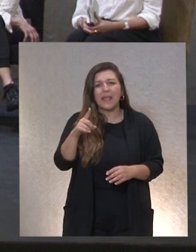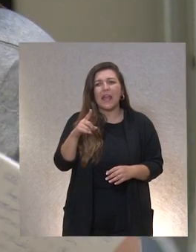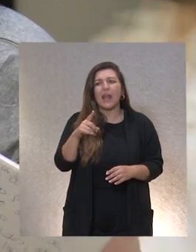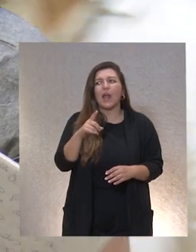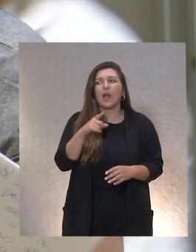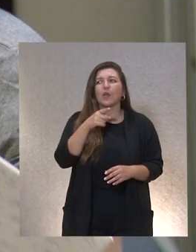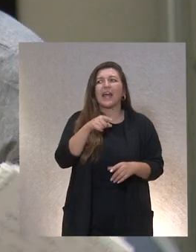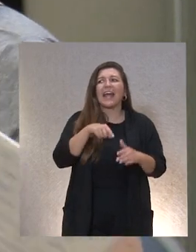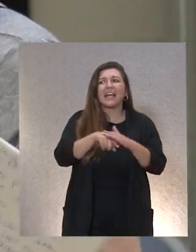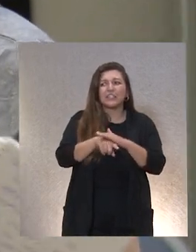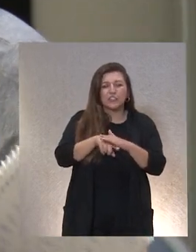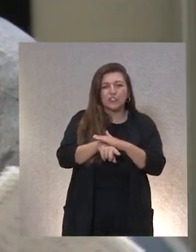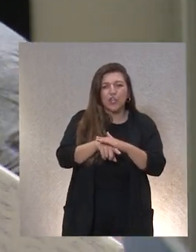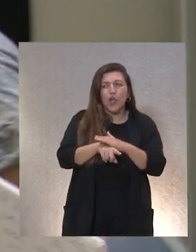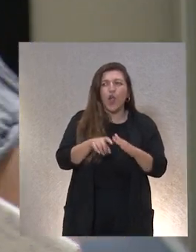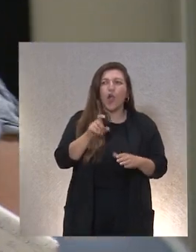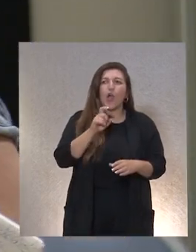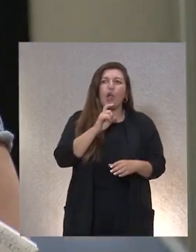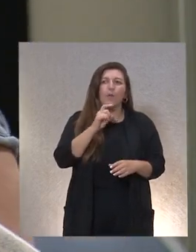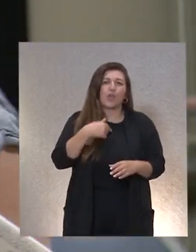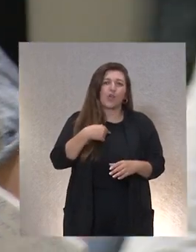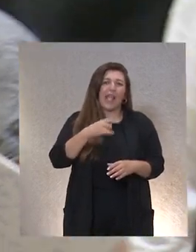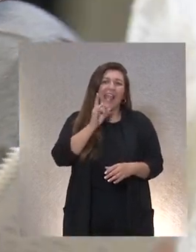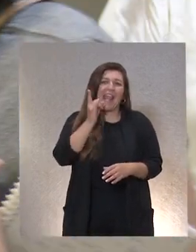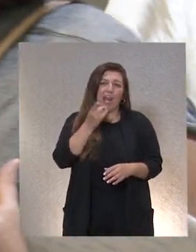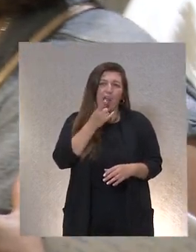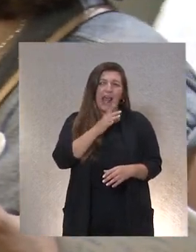gestionan que es un error que cometo yo también